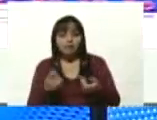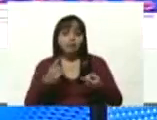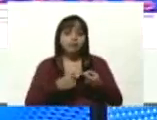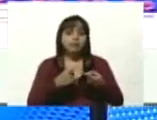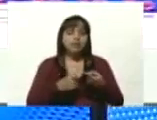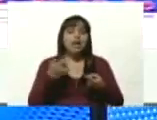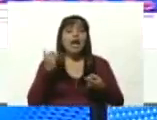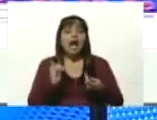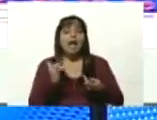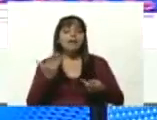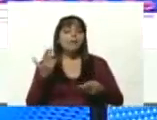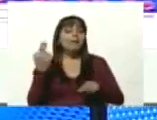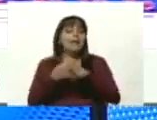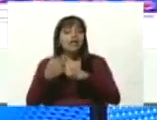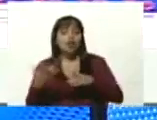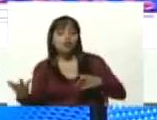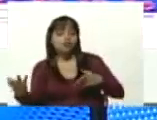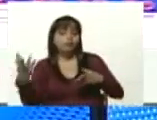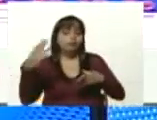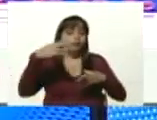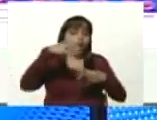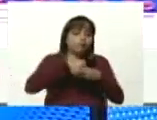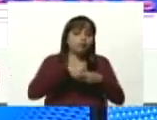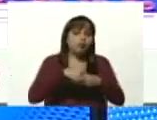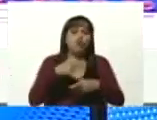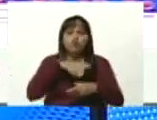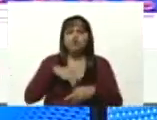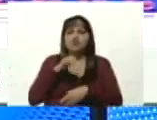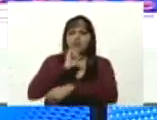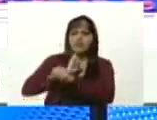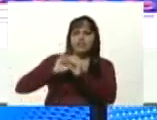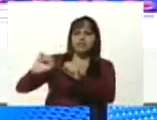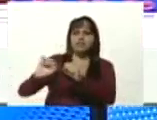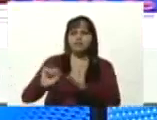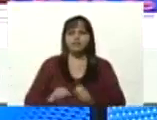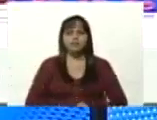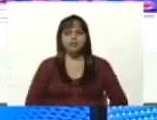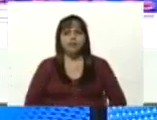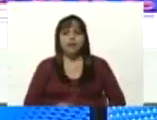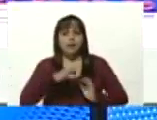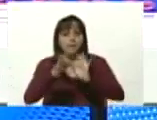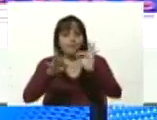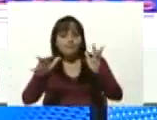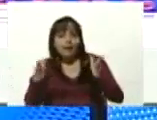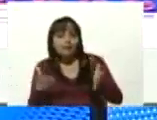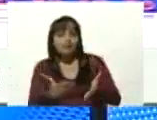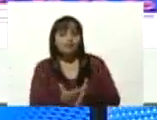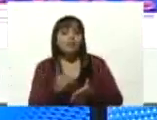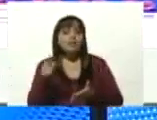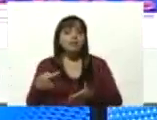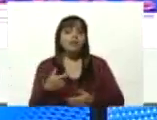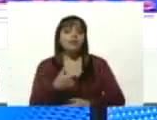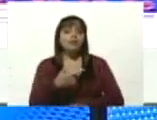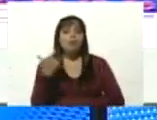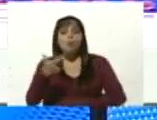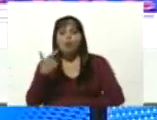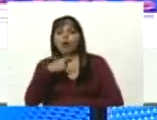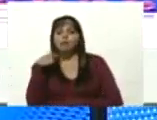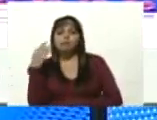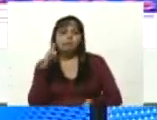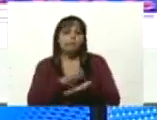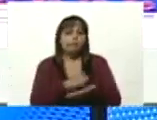las amenazas de invasión los enfrentamos pandemia amenazas de invasión intentos de magnicidio